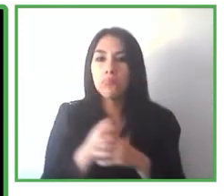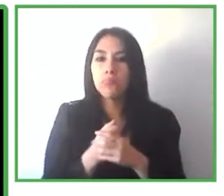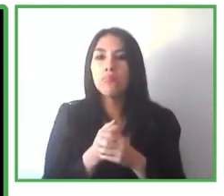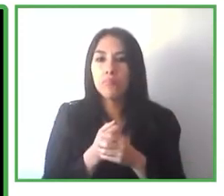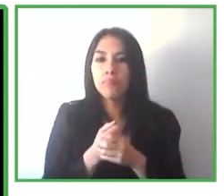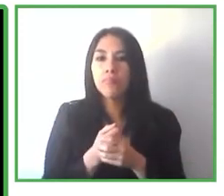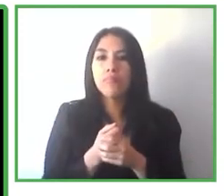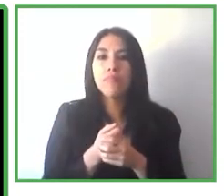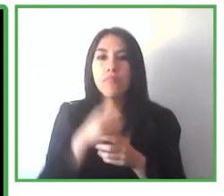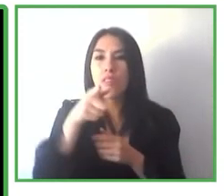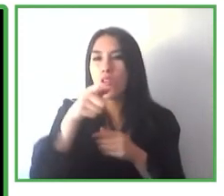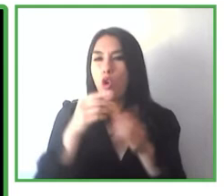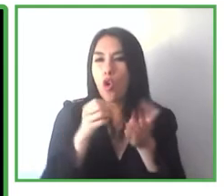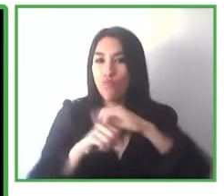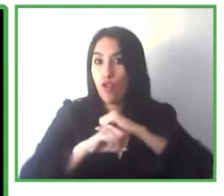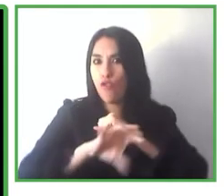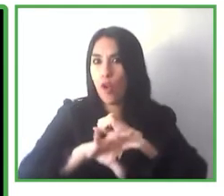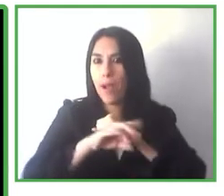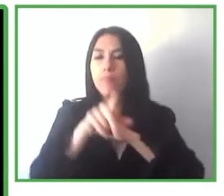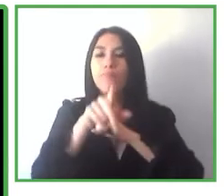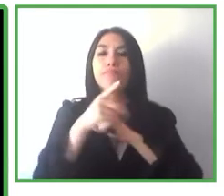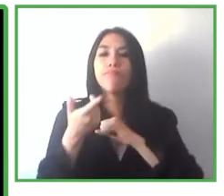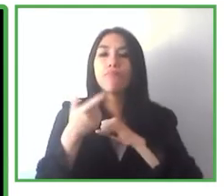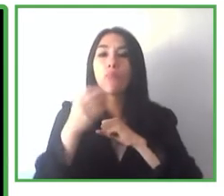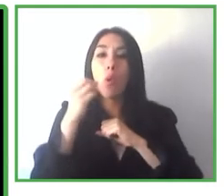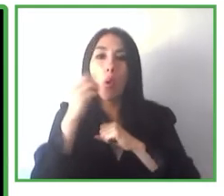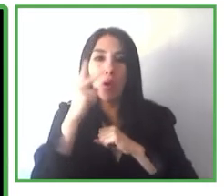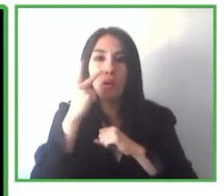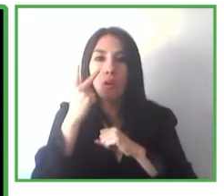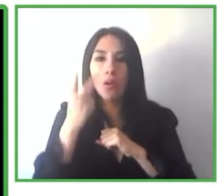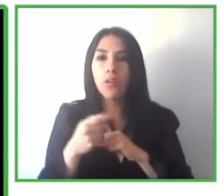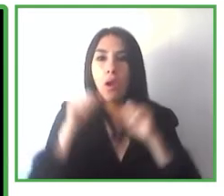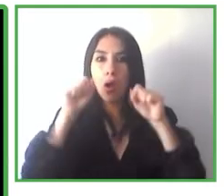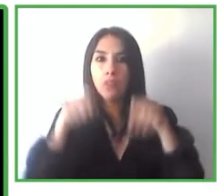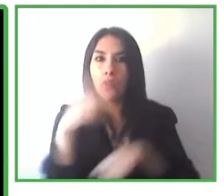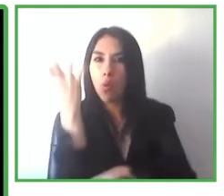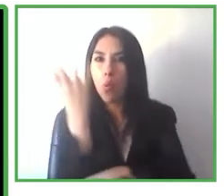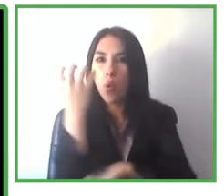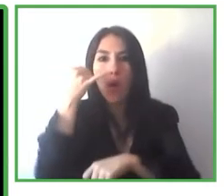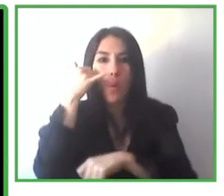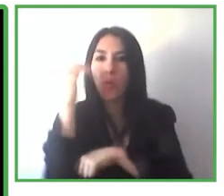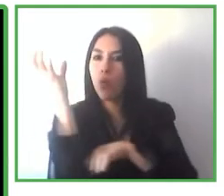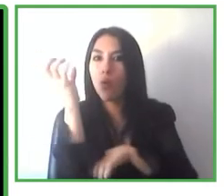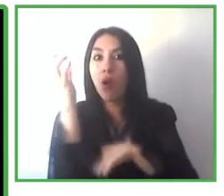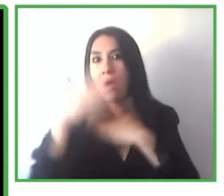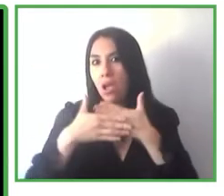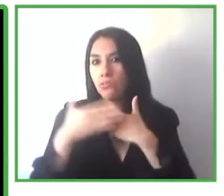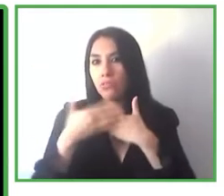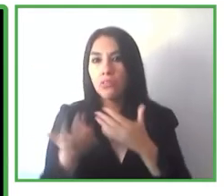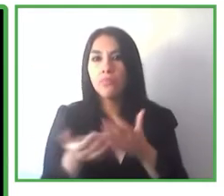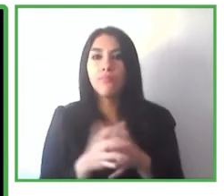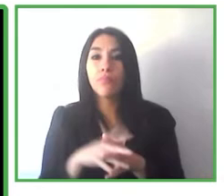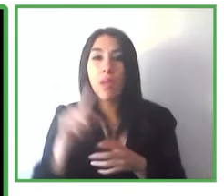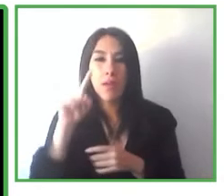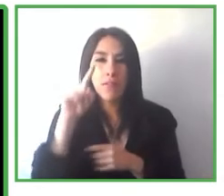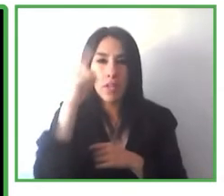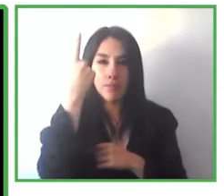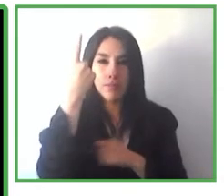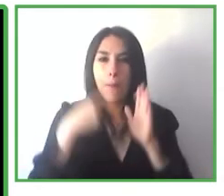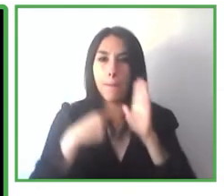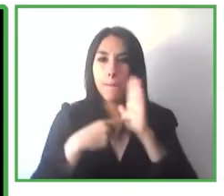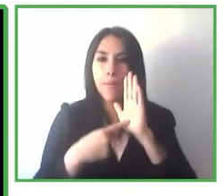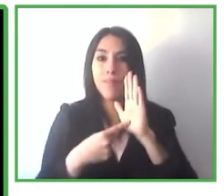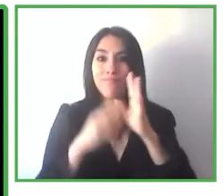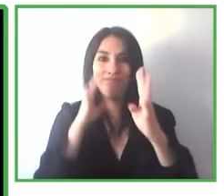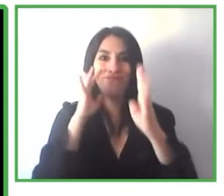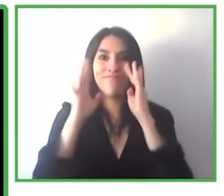probarlo vosotros también con vuestro público de mirar móvil el primer lugar donde se introdujo Navilens es en la feria de 11 la asociación nacional de cibos